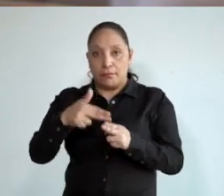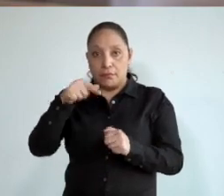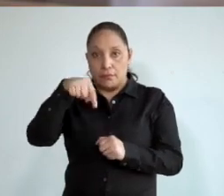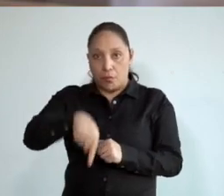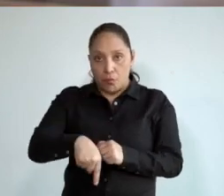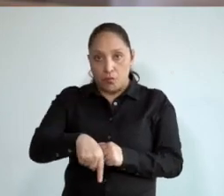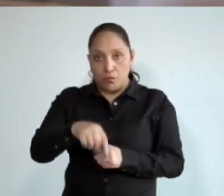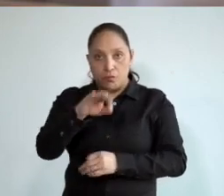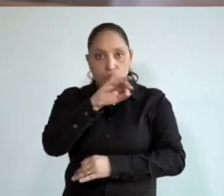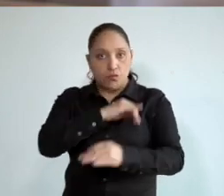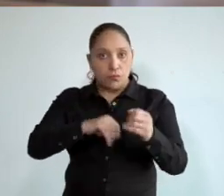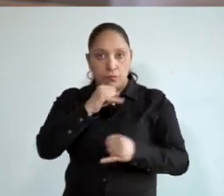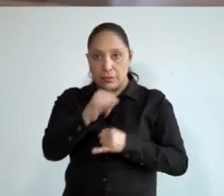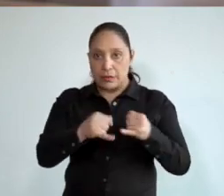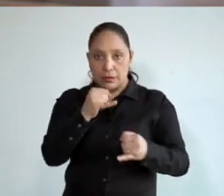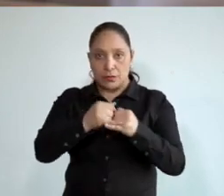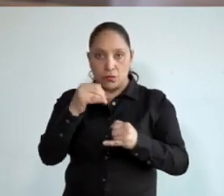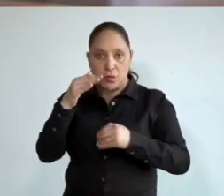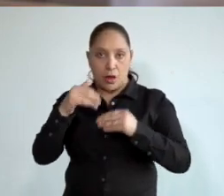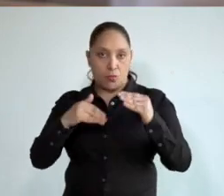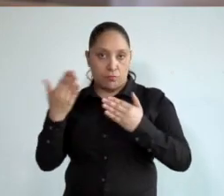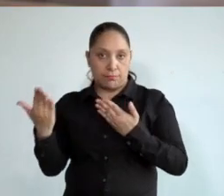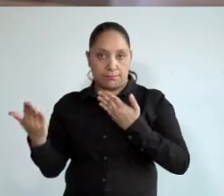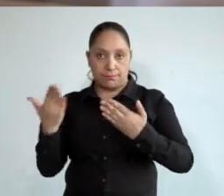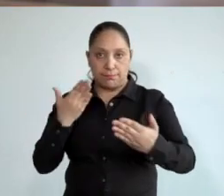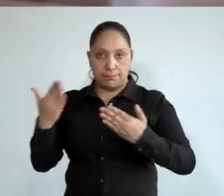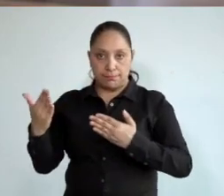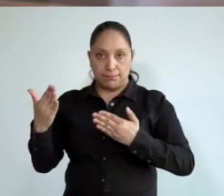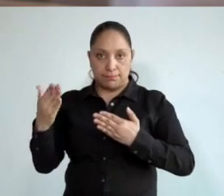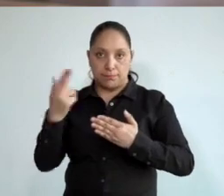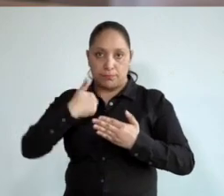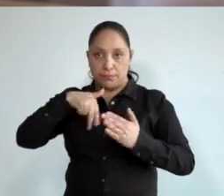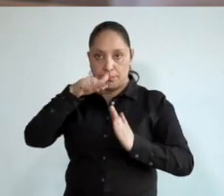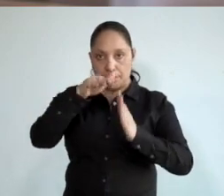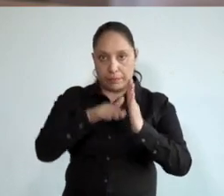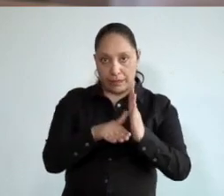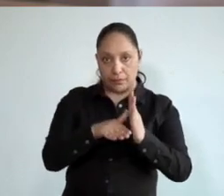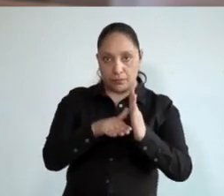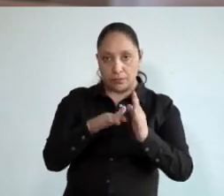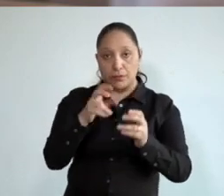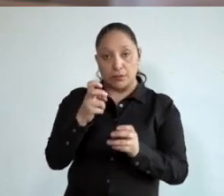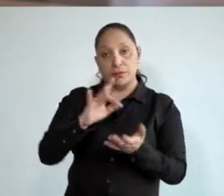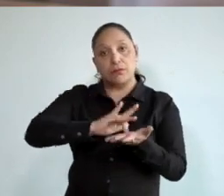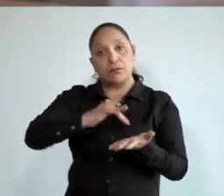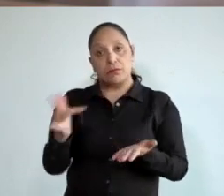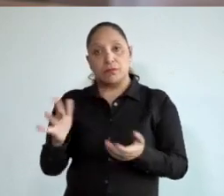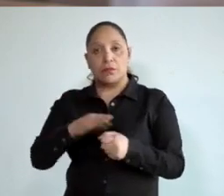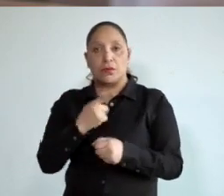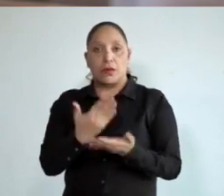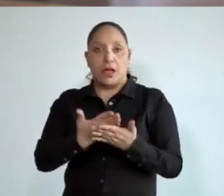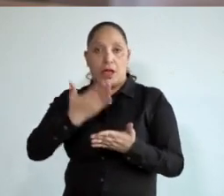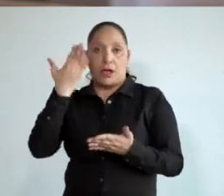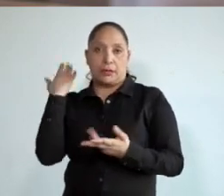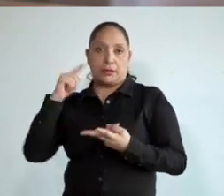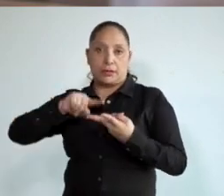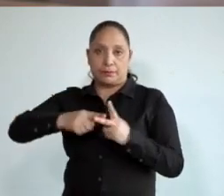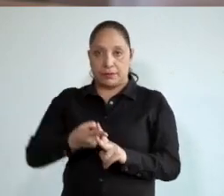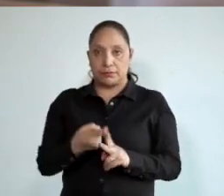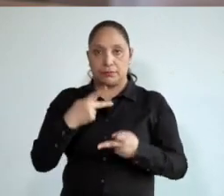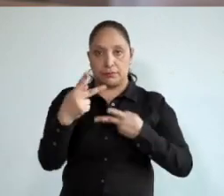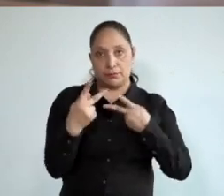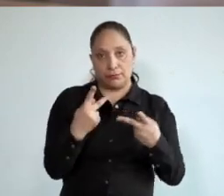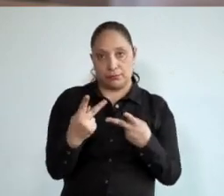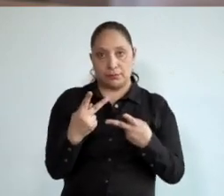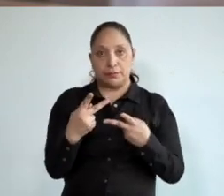debajo de las predicciones internacionales para la Ciudad de México y eso es gracias a que tomamos medidas a tiempo y al